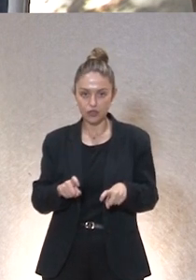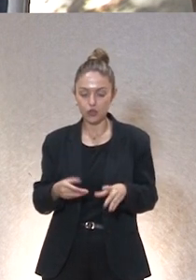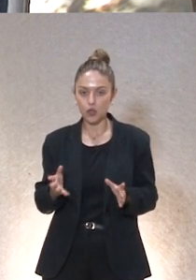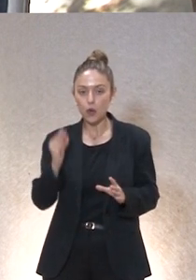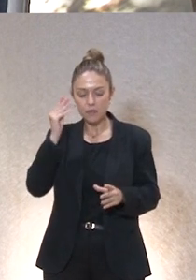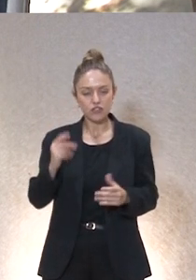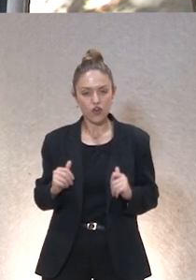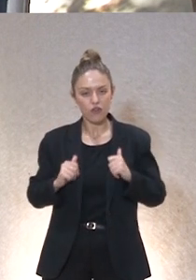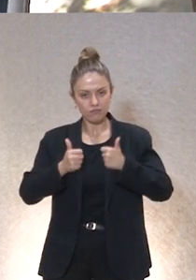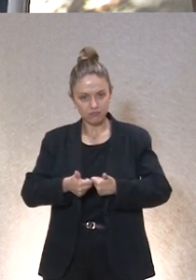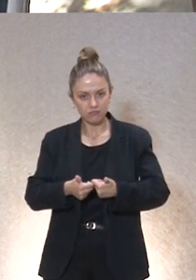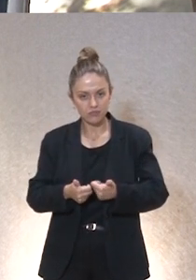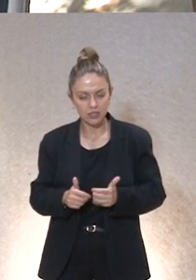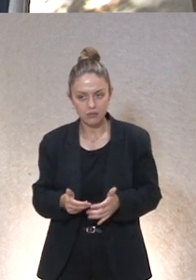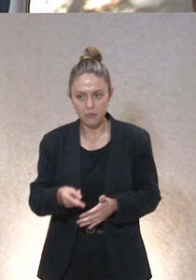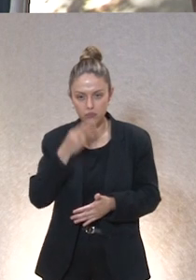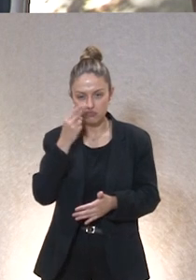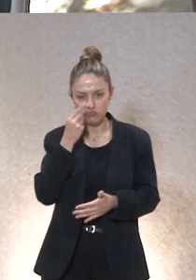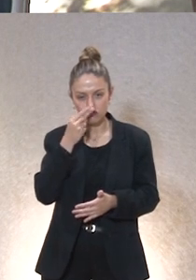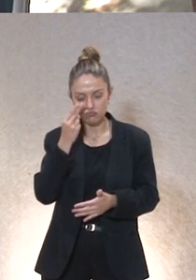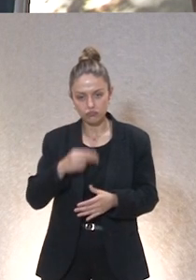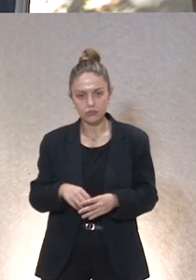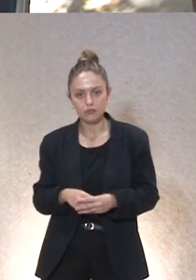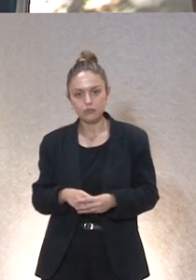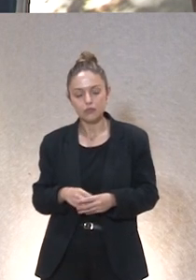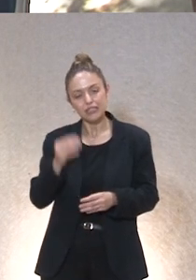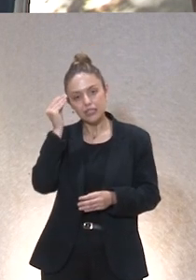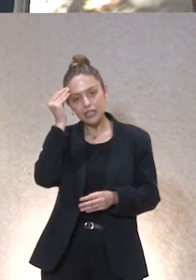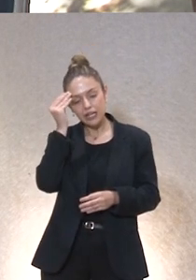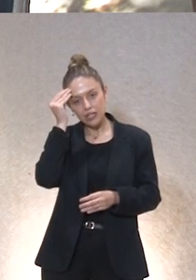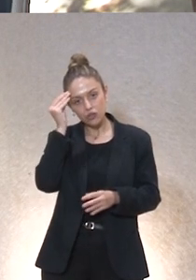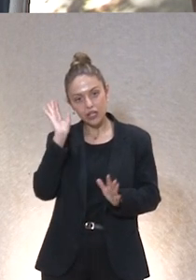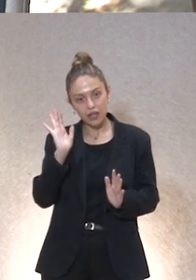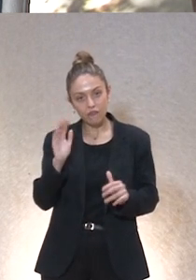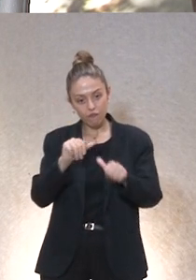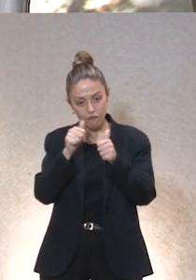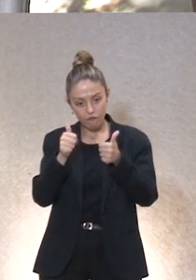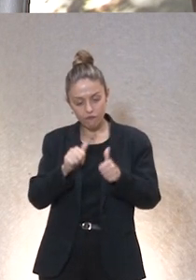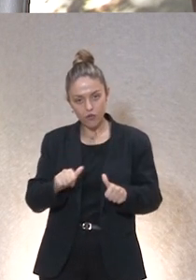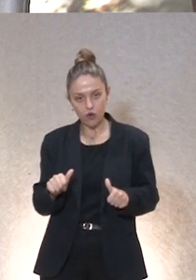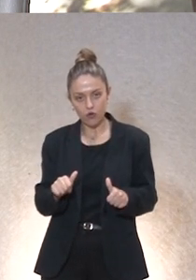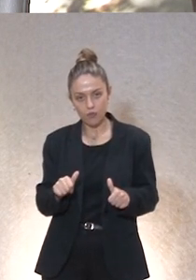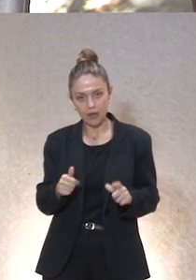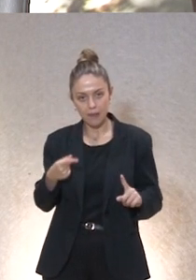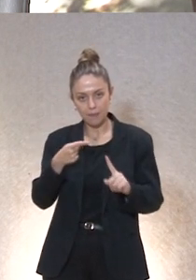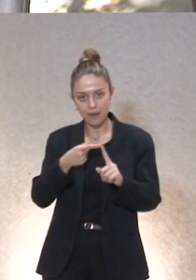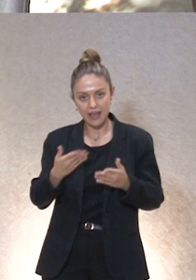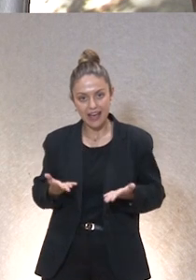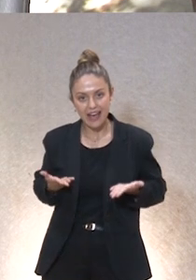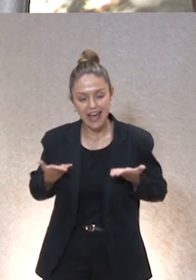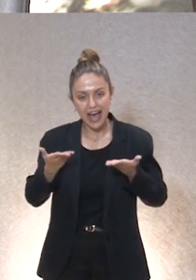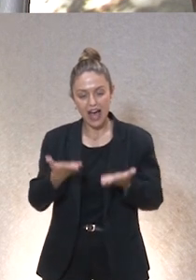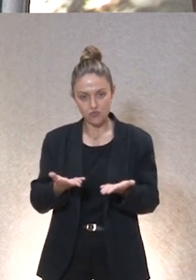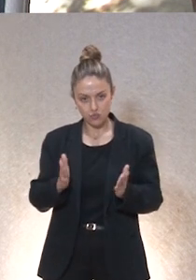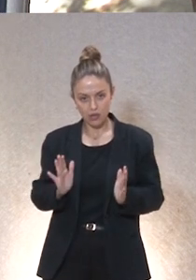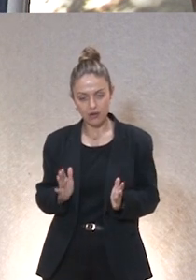iniciativa interesante entonces yo creo que una de las formas de ayudar a los